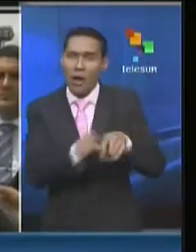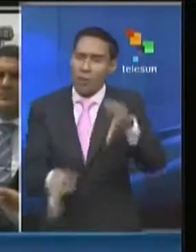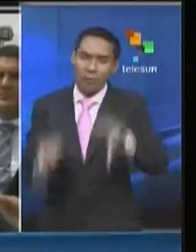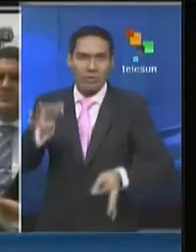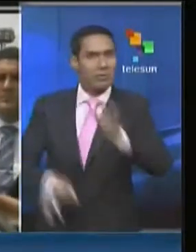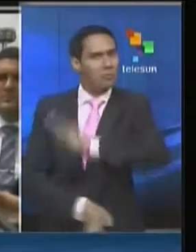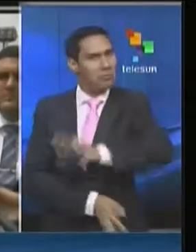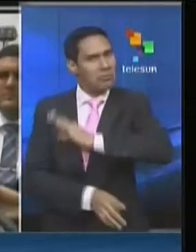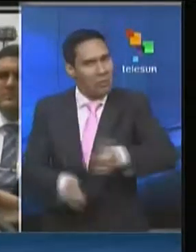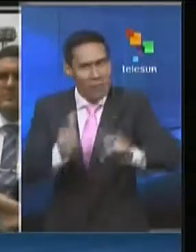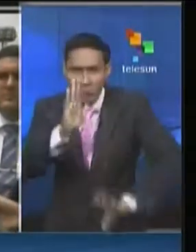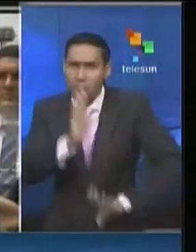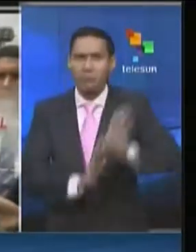social, en la estabilidad política. América Latina.